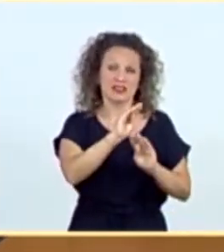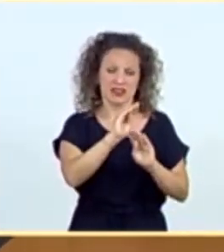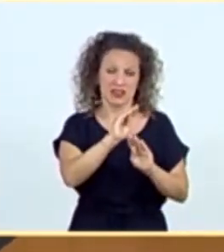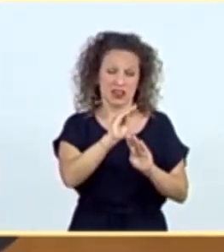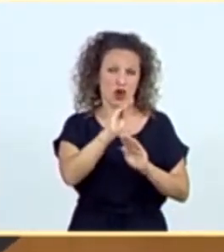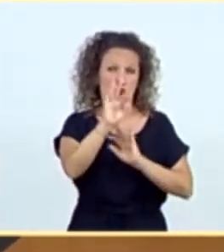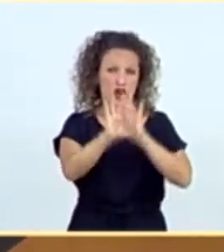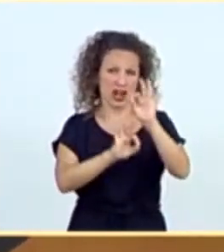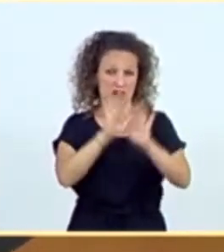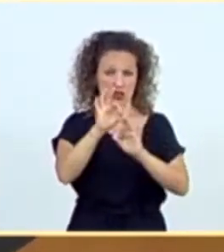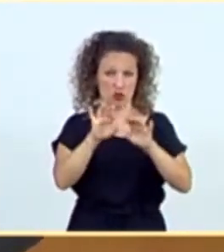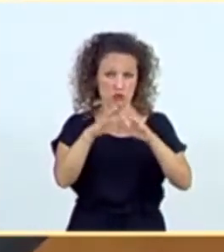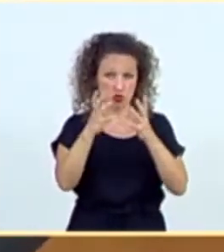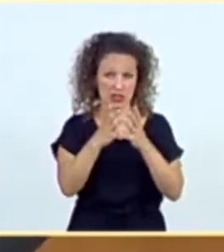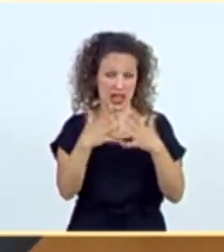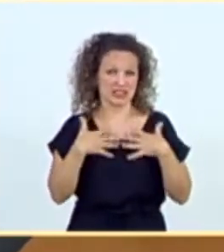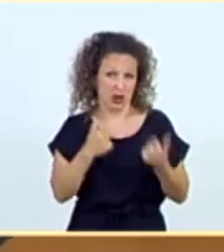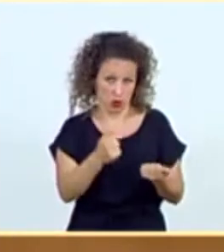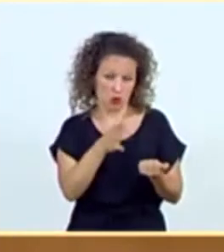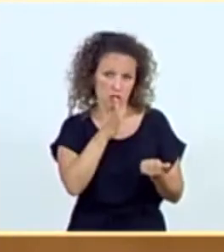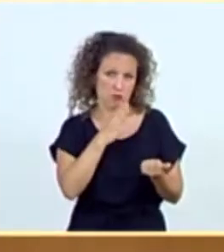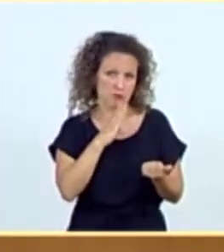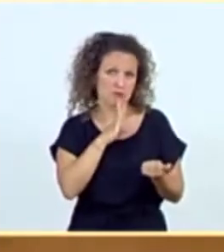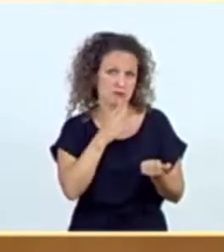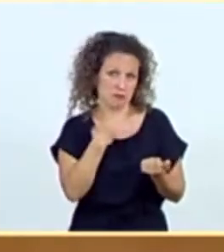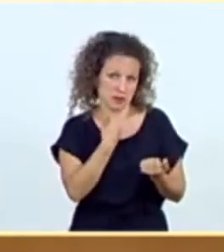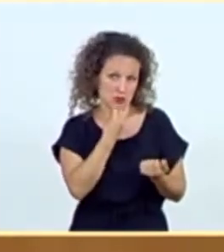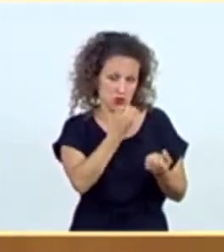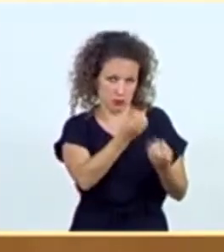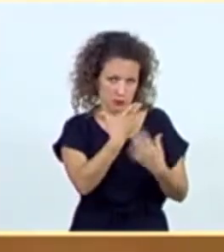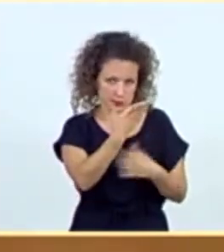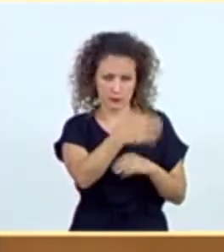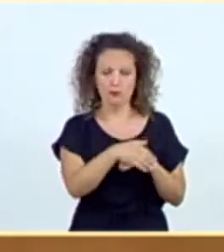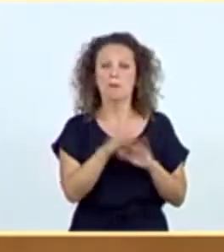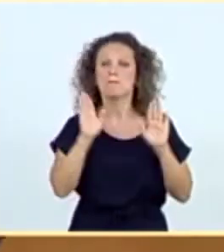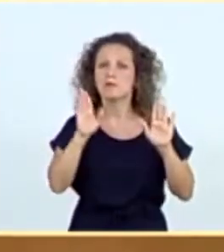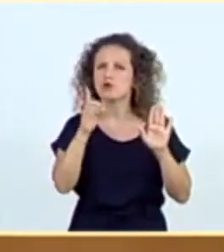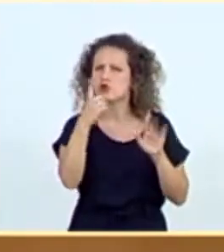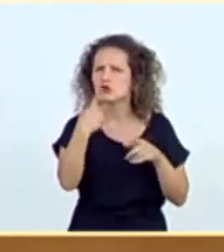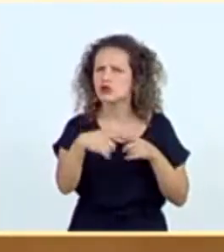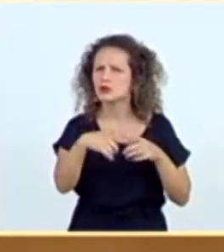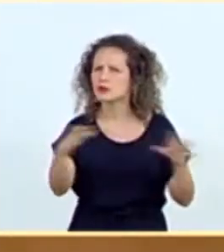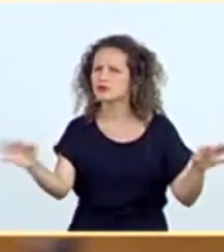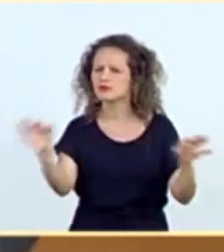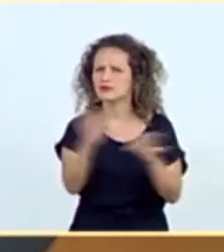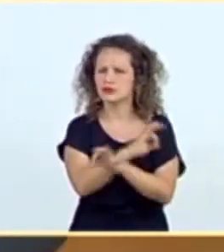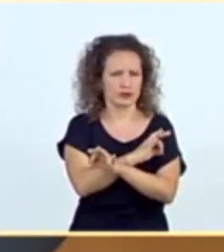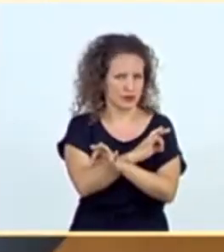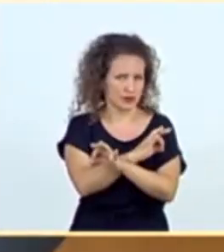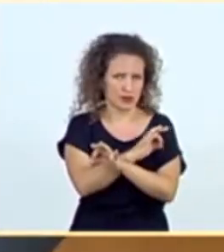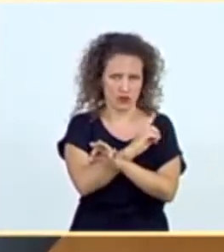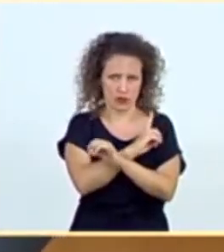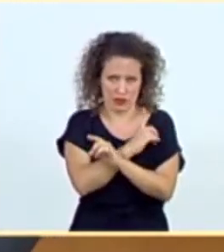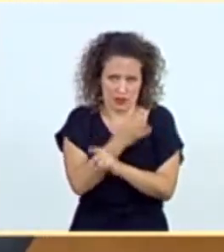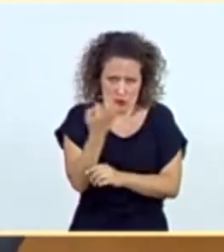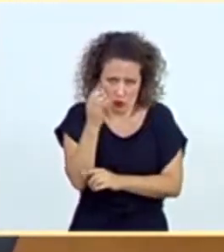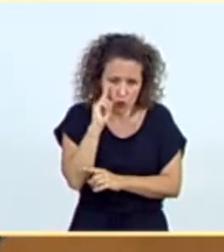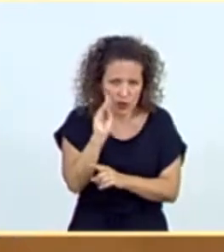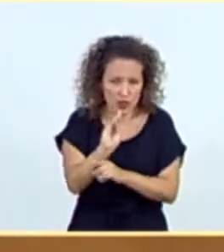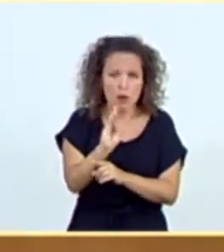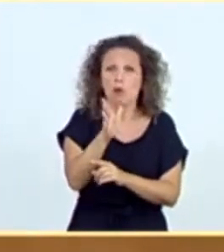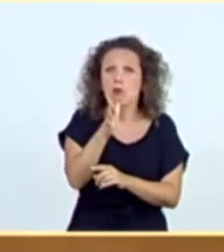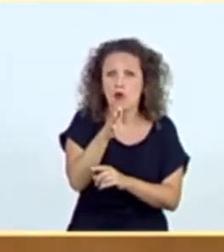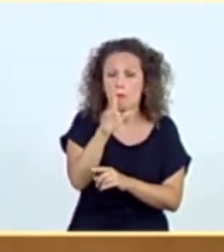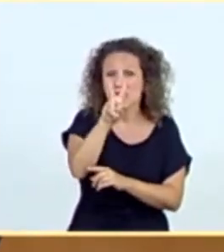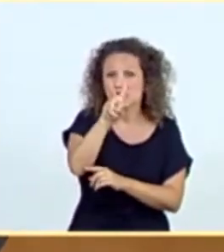Organización Mundial de la Salud en este sentido. Y hay una confusión que hay que evitar a toda costa. El fin del estado de alarma el 21 de junio no quiere